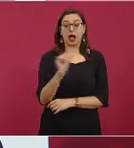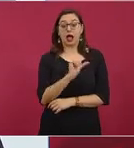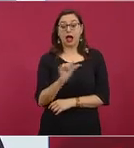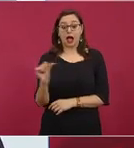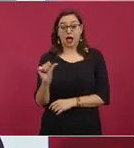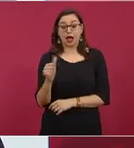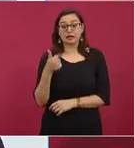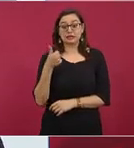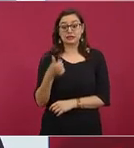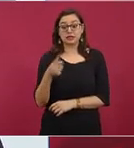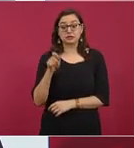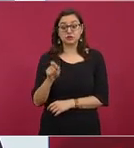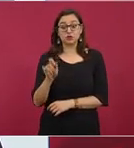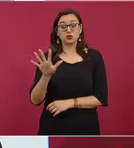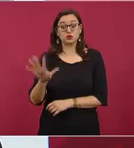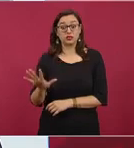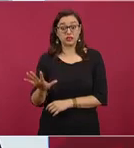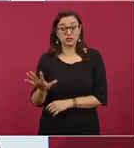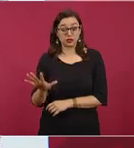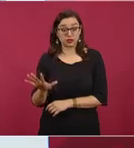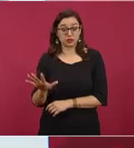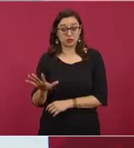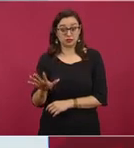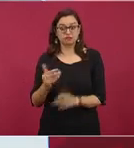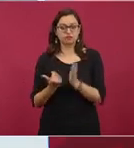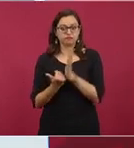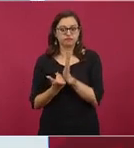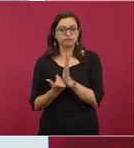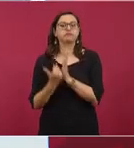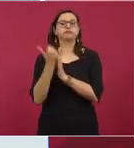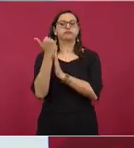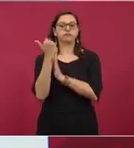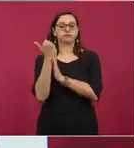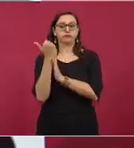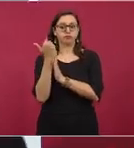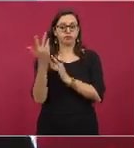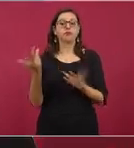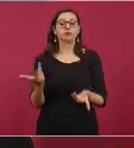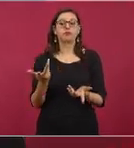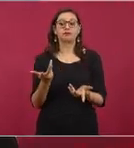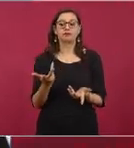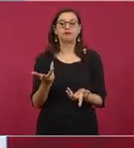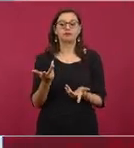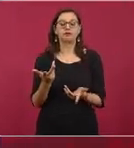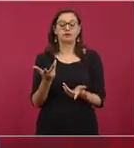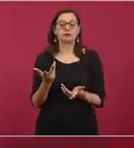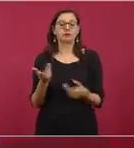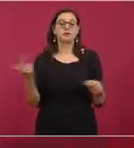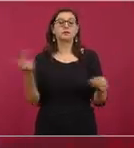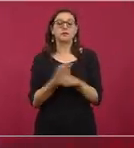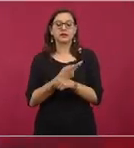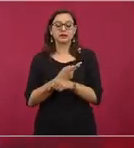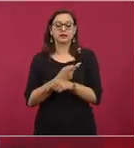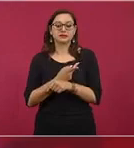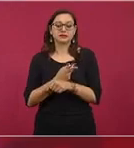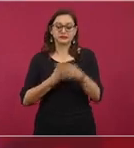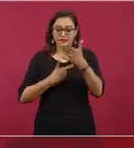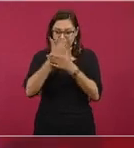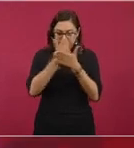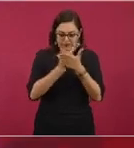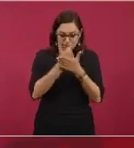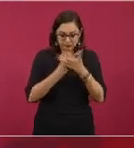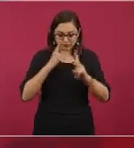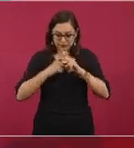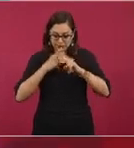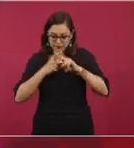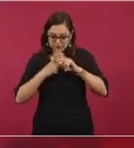de 6.5% porque cuando aumentan las tasas de interés